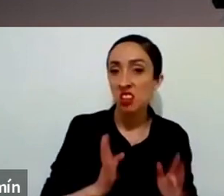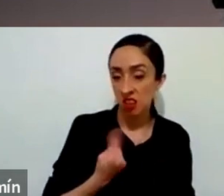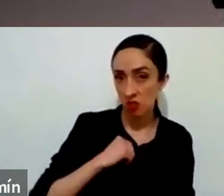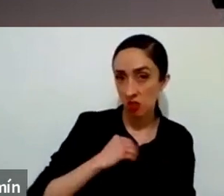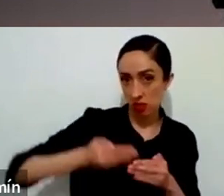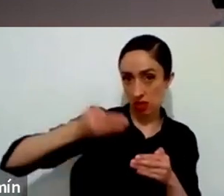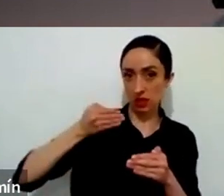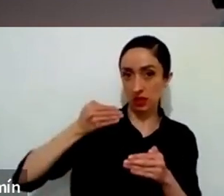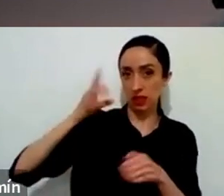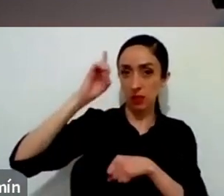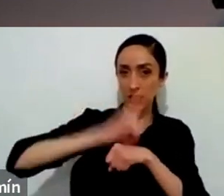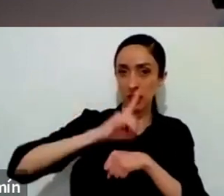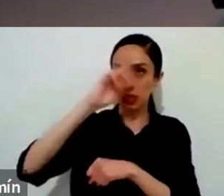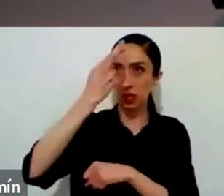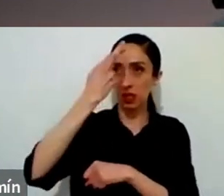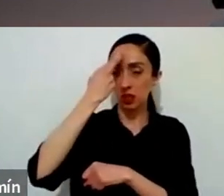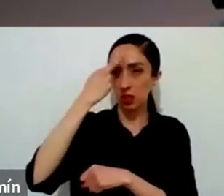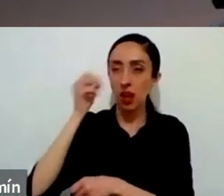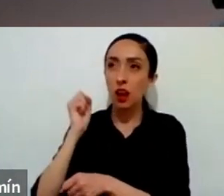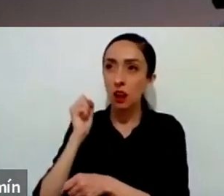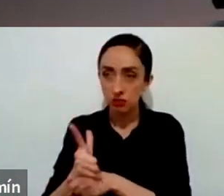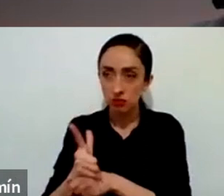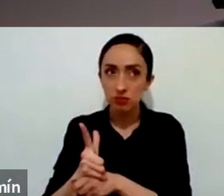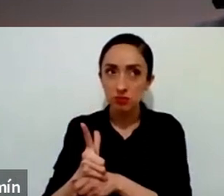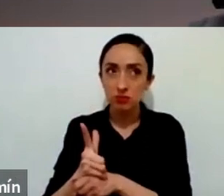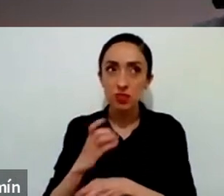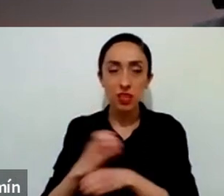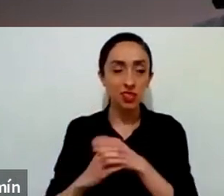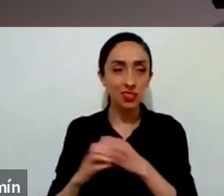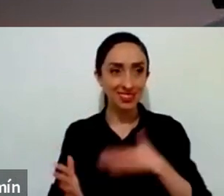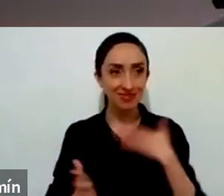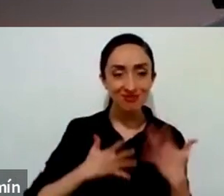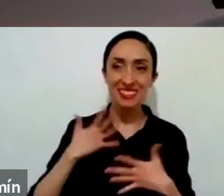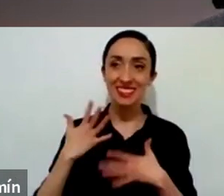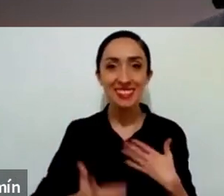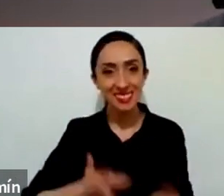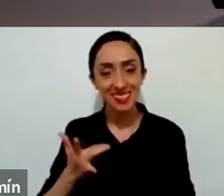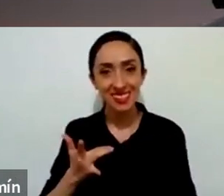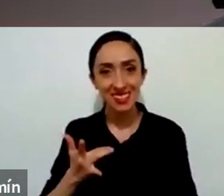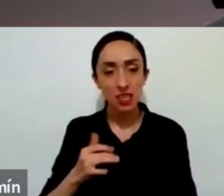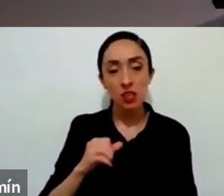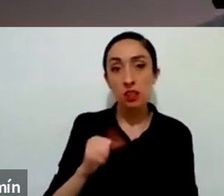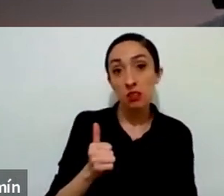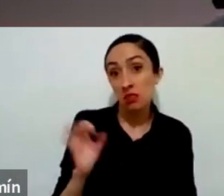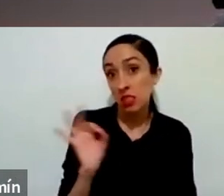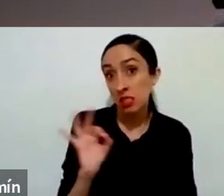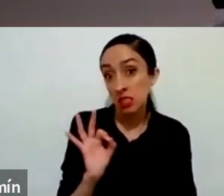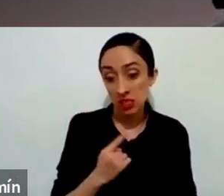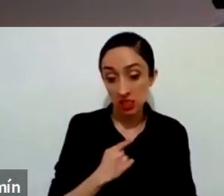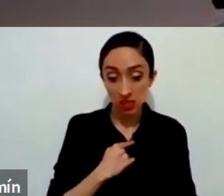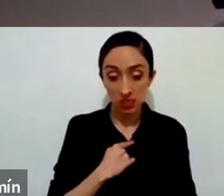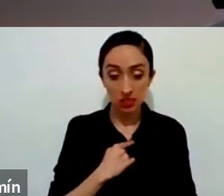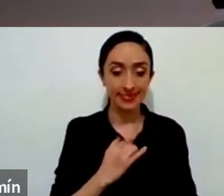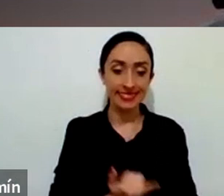identificar aquellos momentos de gran alegría, como aquellos momentos donde a lo mejor no fui, ¿verdad? O no actué de la mejor